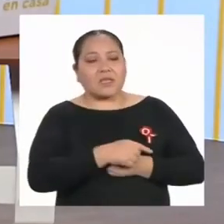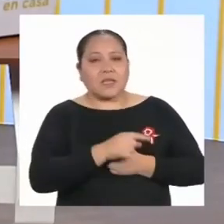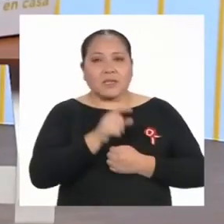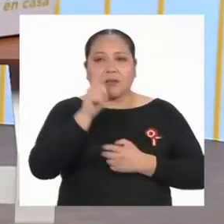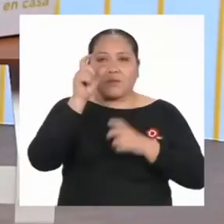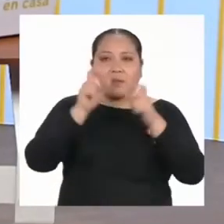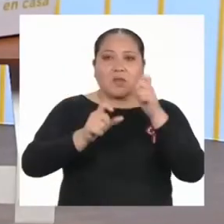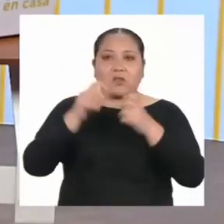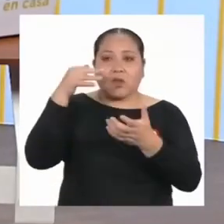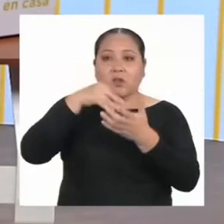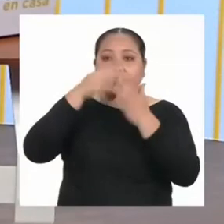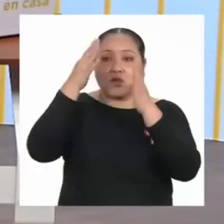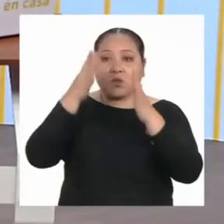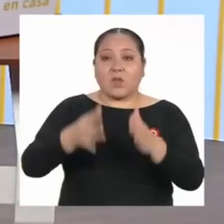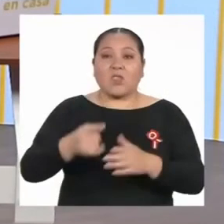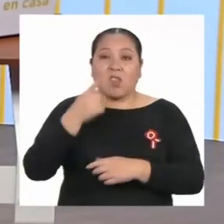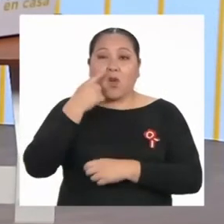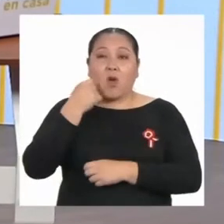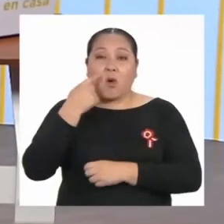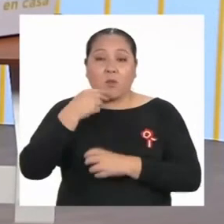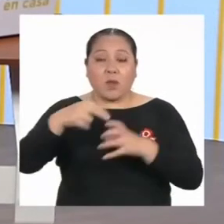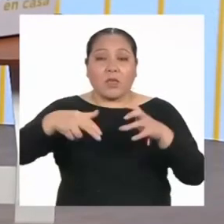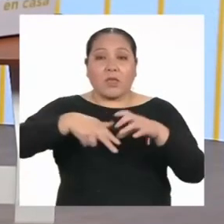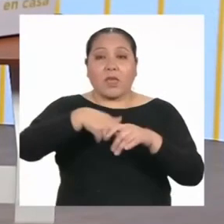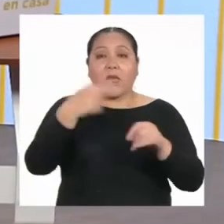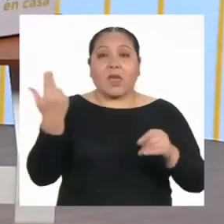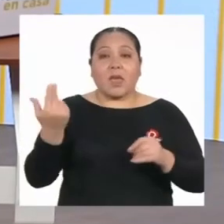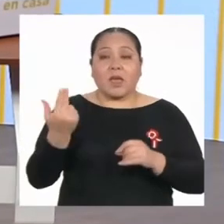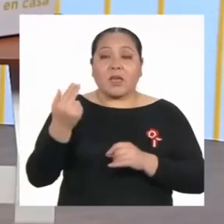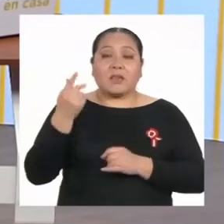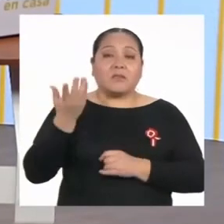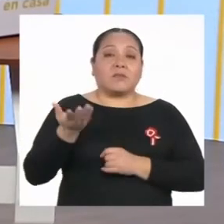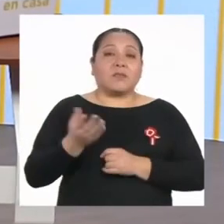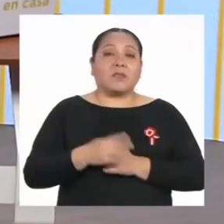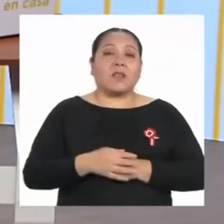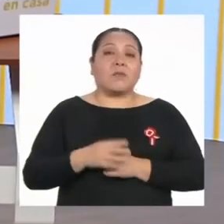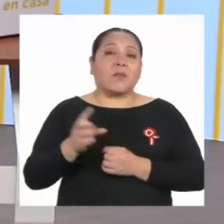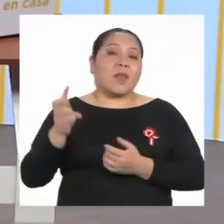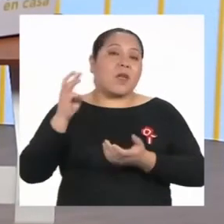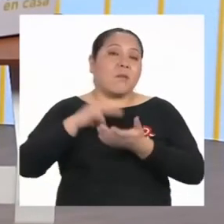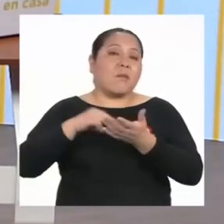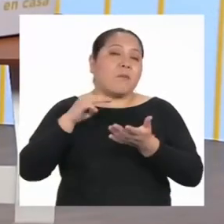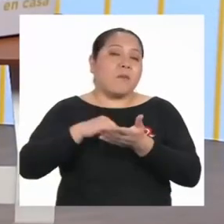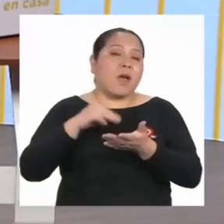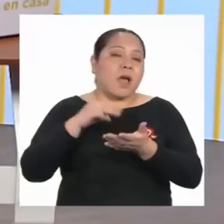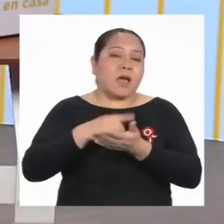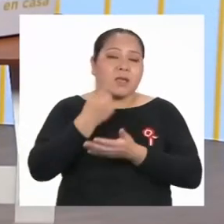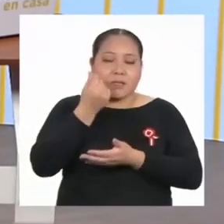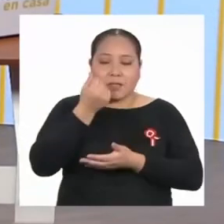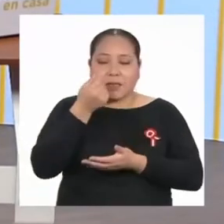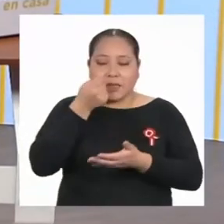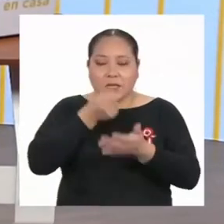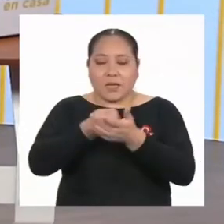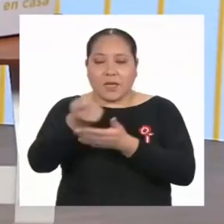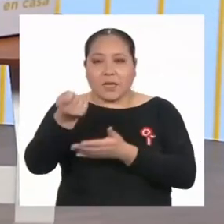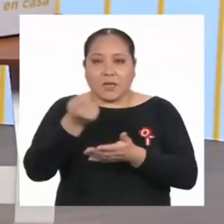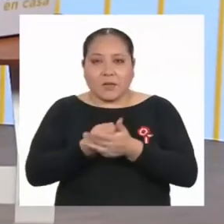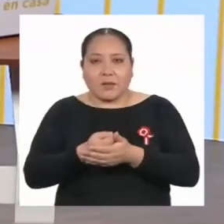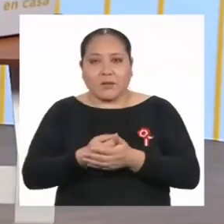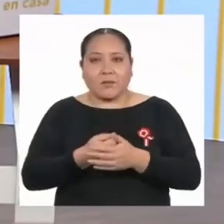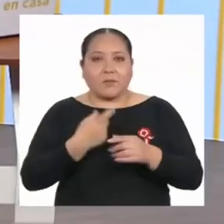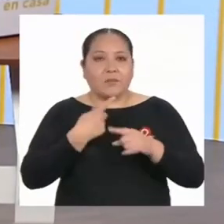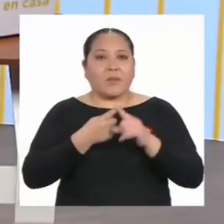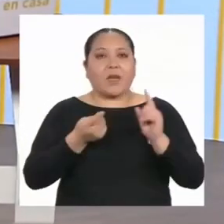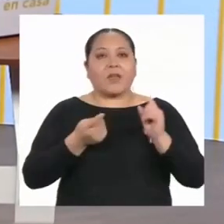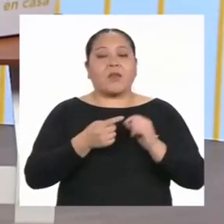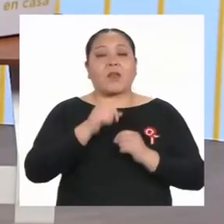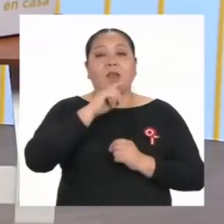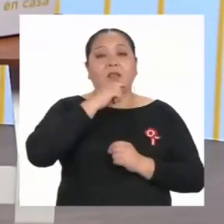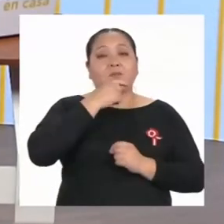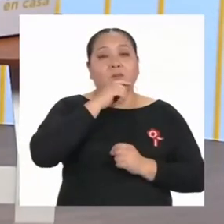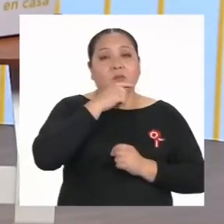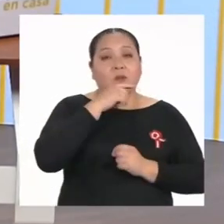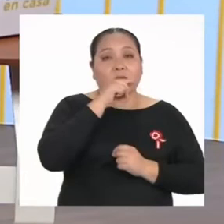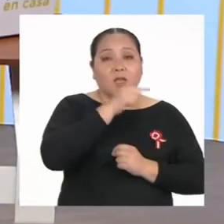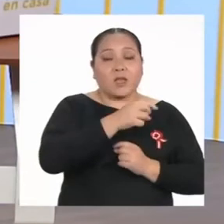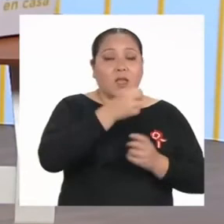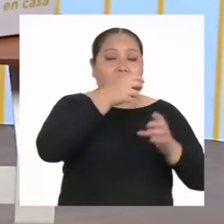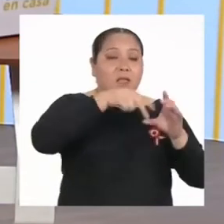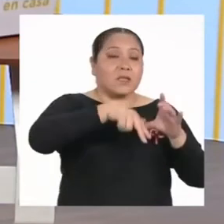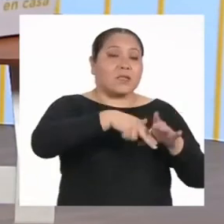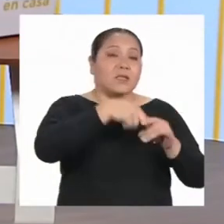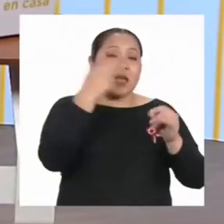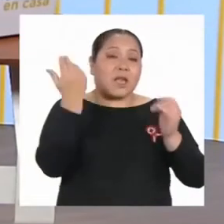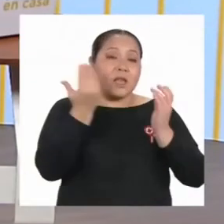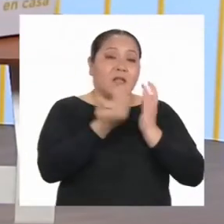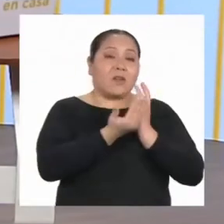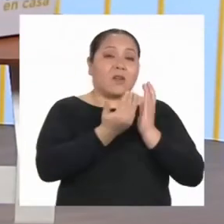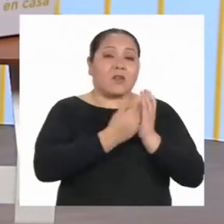varones dejan la escuela es usualmente para ganar dinero. Mientras que es más usual que las mujeres dejen de